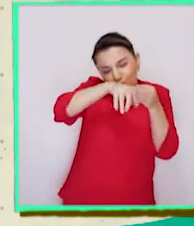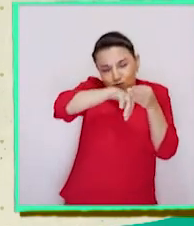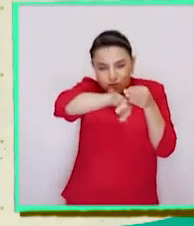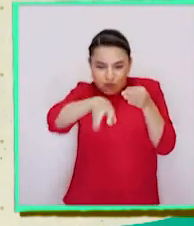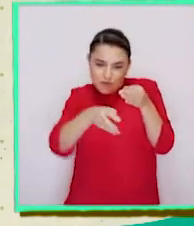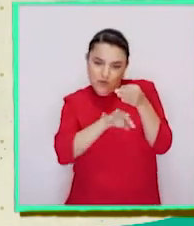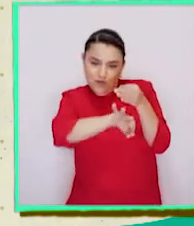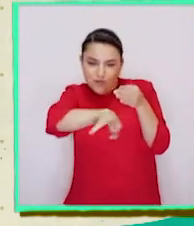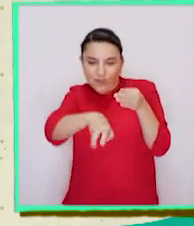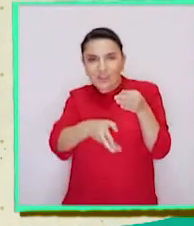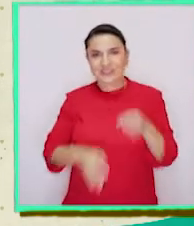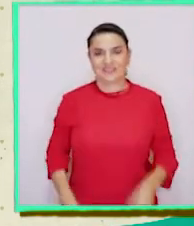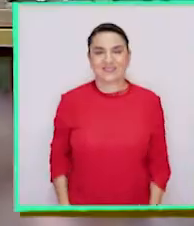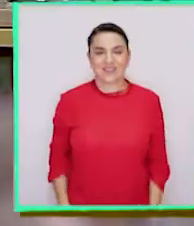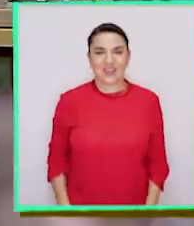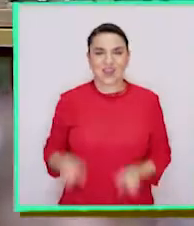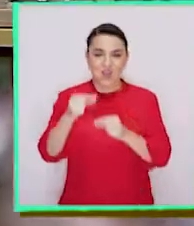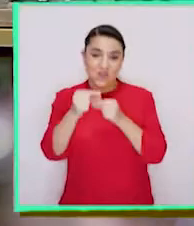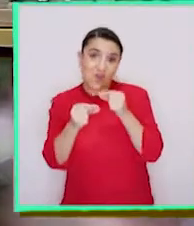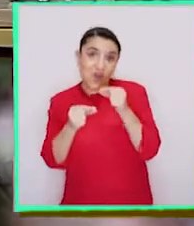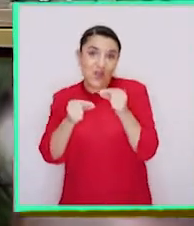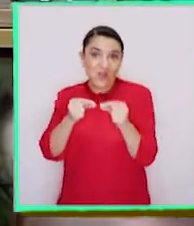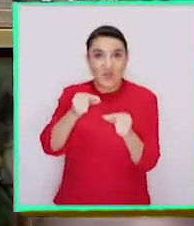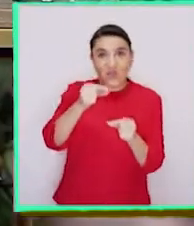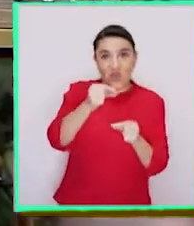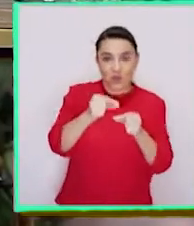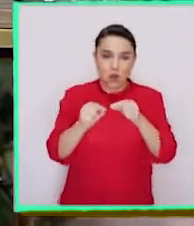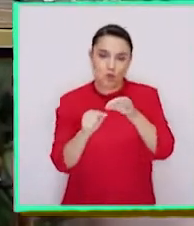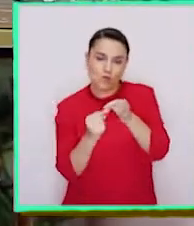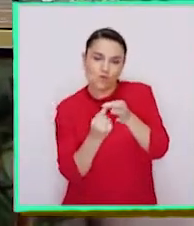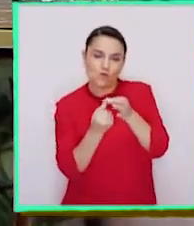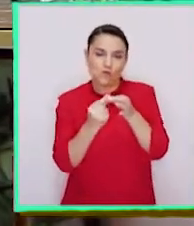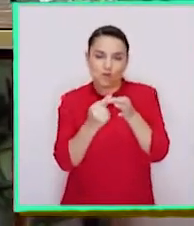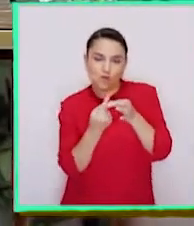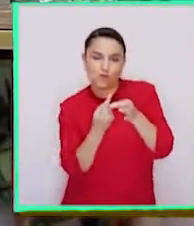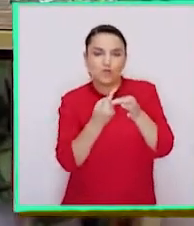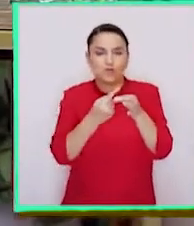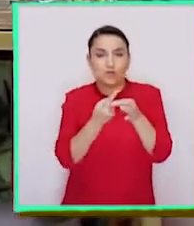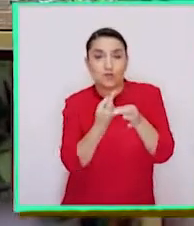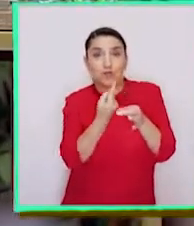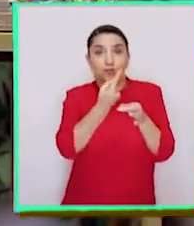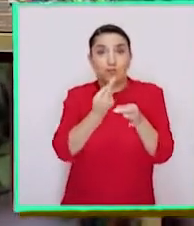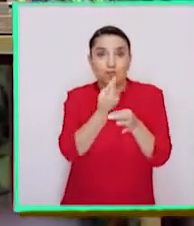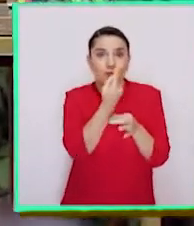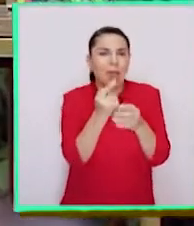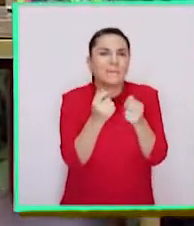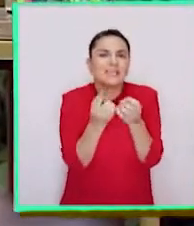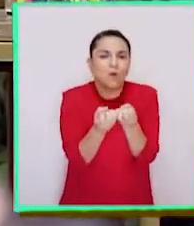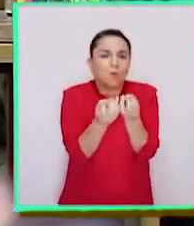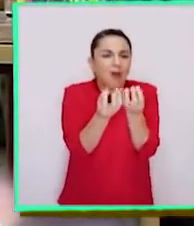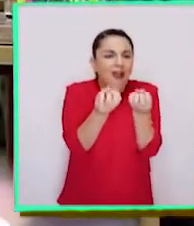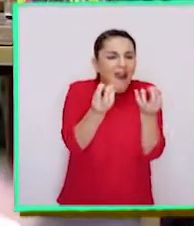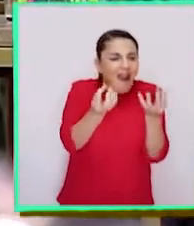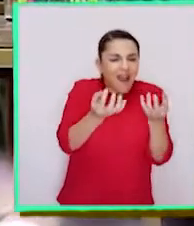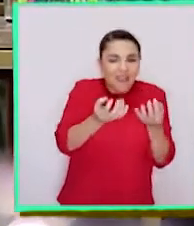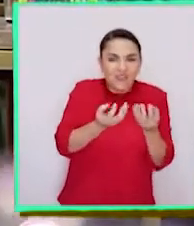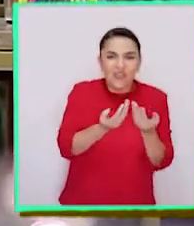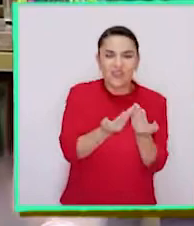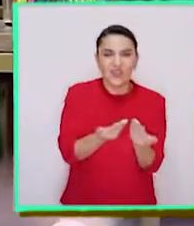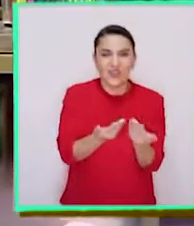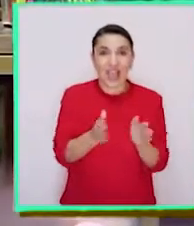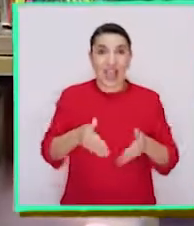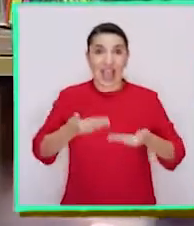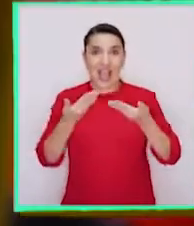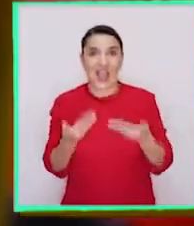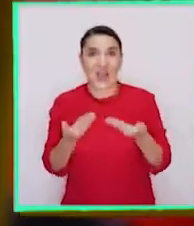enroscaban en el algodón. Poco a poco comenzaron a crecer más y más pareciéndose al pastito. Y